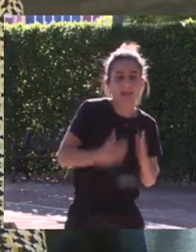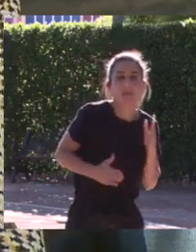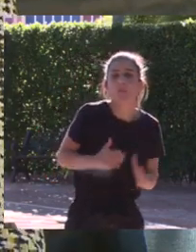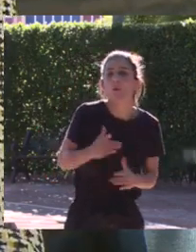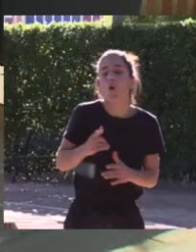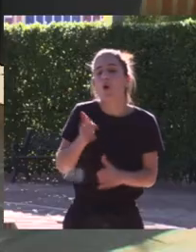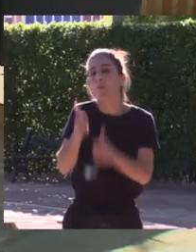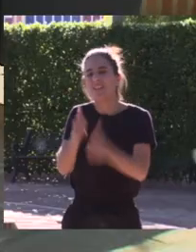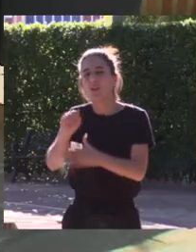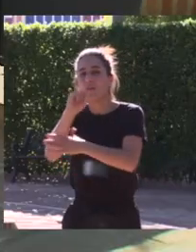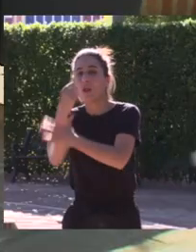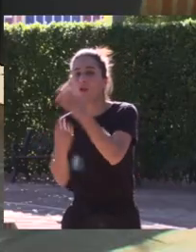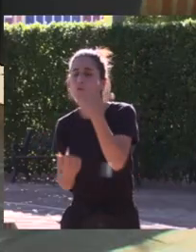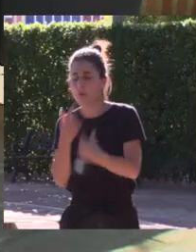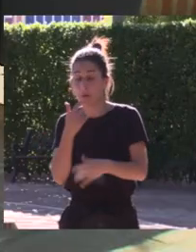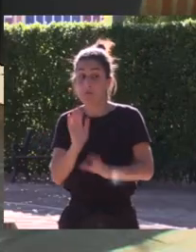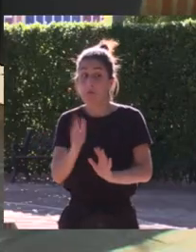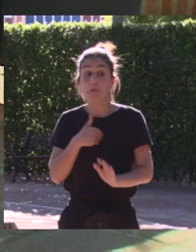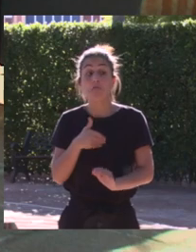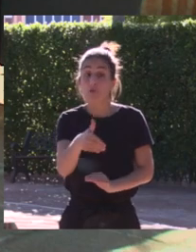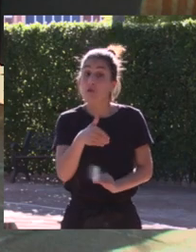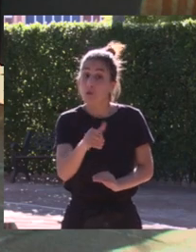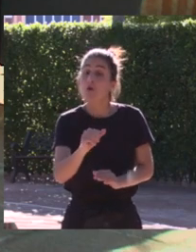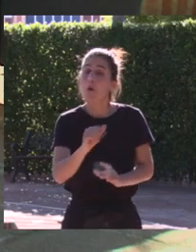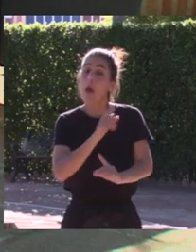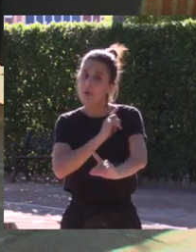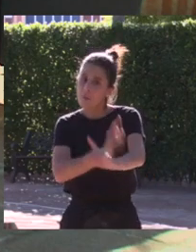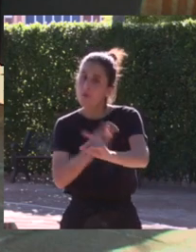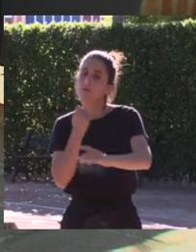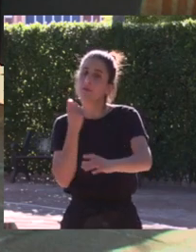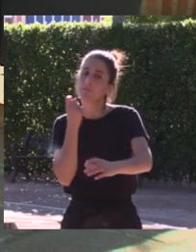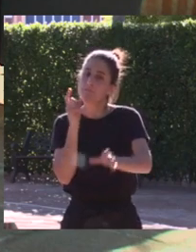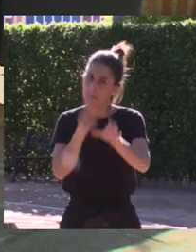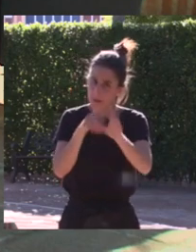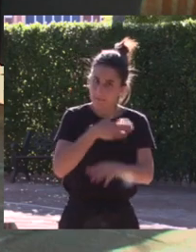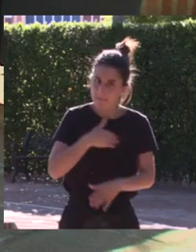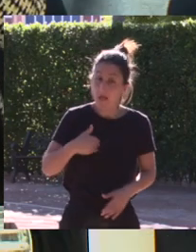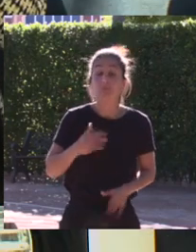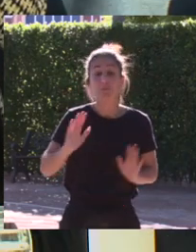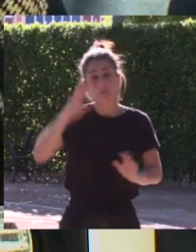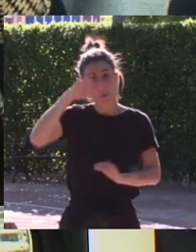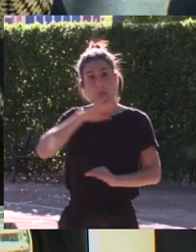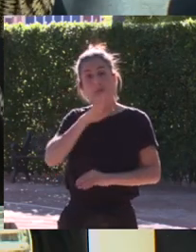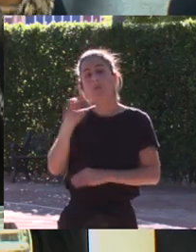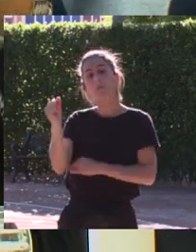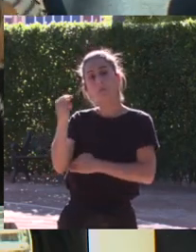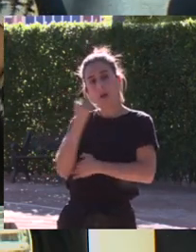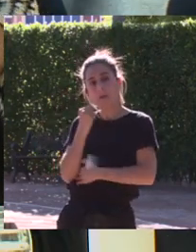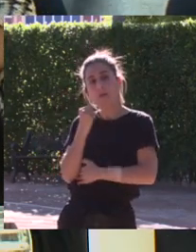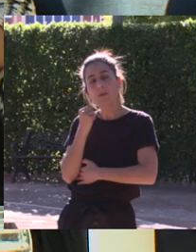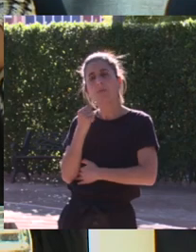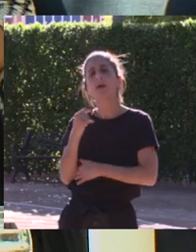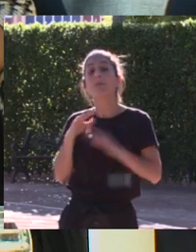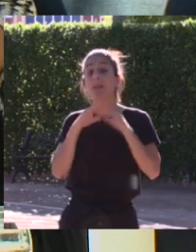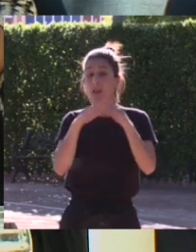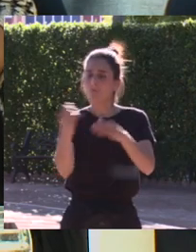y yo decía no es que quiero ser deportista pues mis padres sí me apoyaban eso sí me apoyaban para navegar